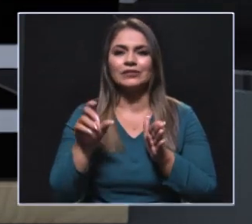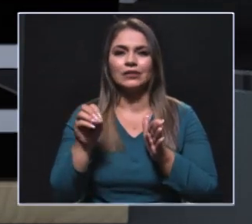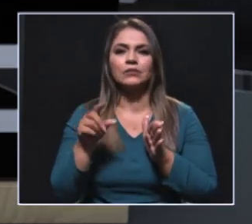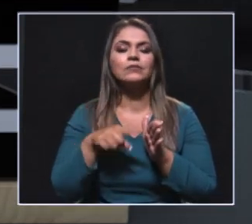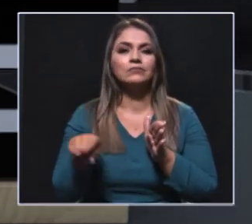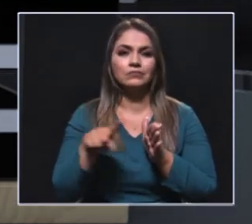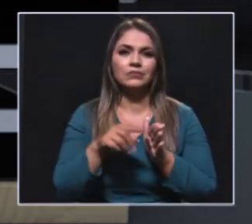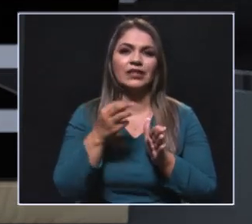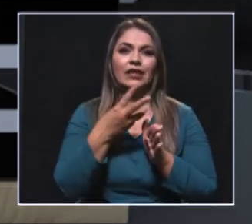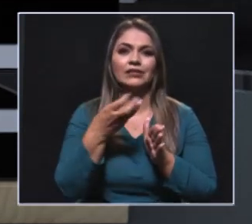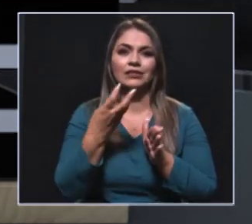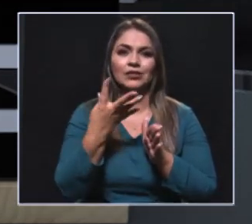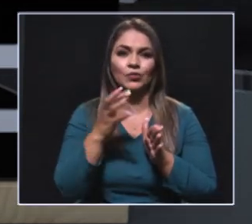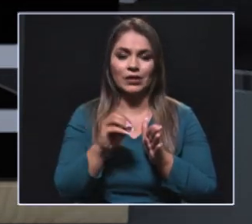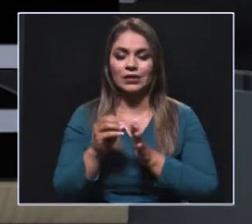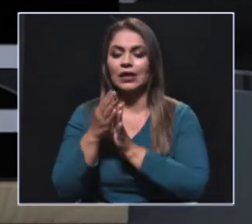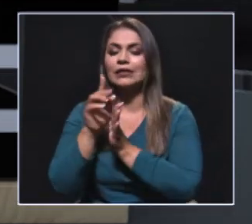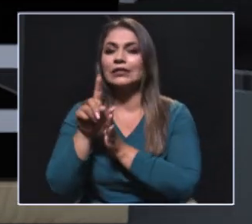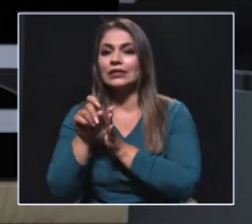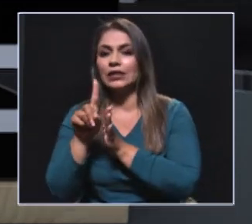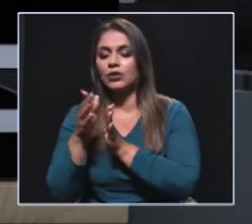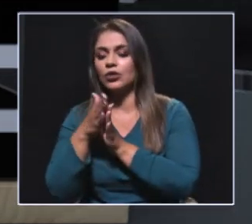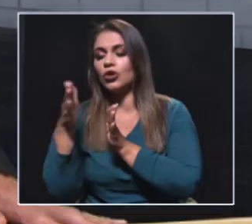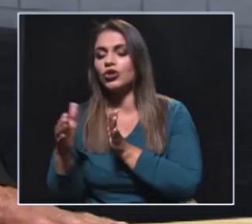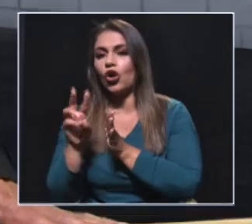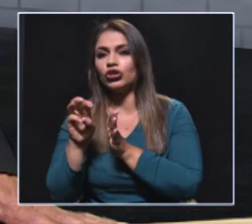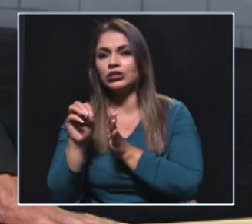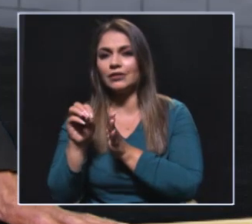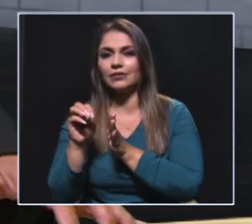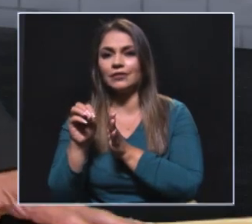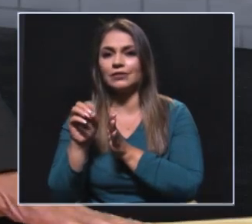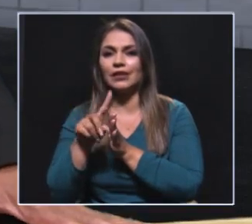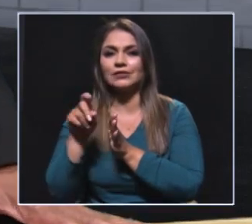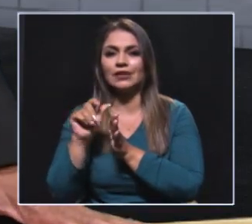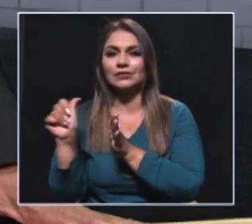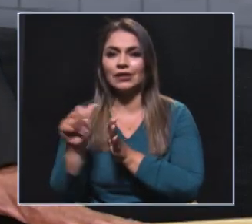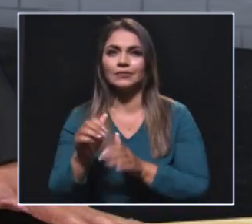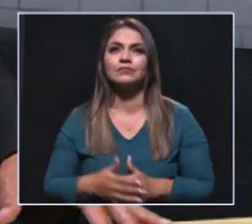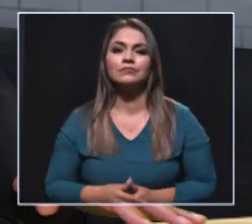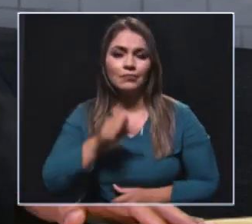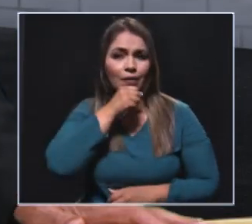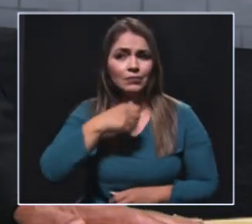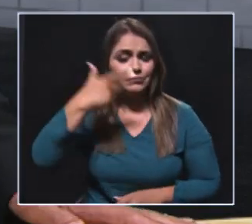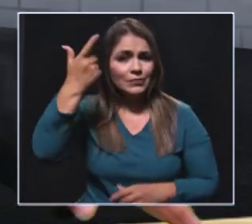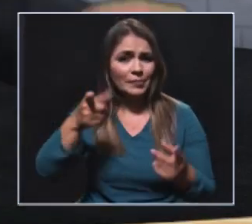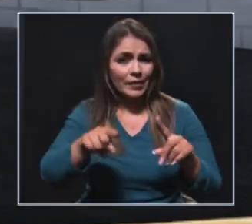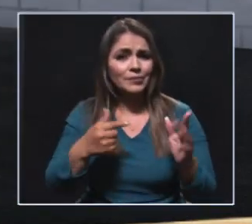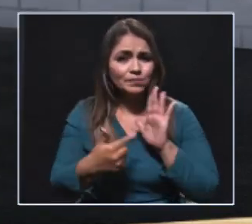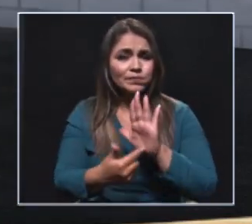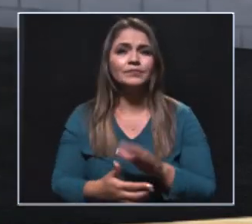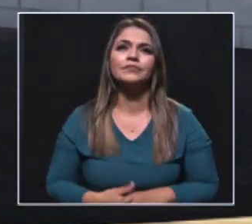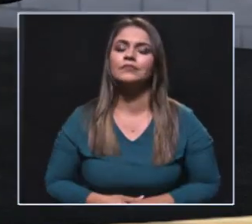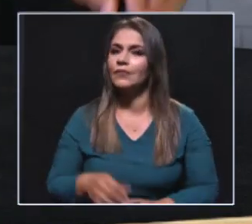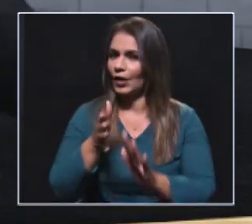mujeres. Y entre 61 y 80 años tenemos 16 mujeres, o sea que también las adultos mayores están representadas.